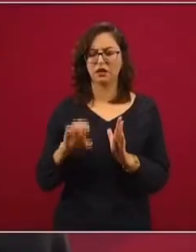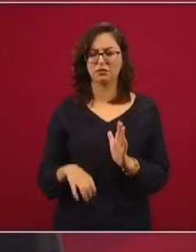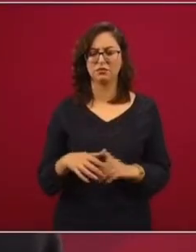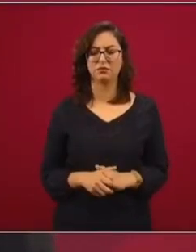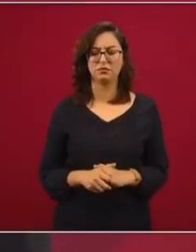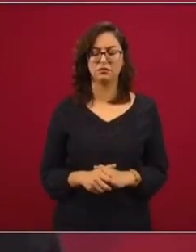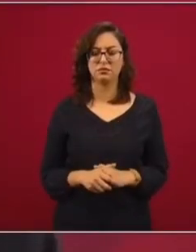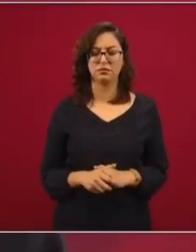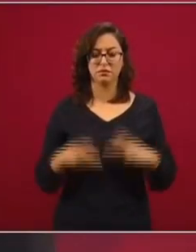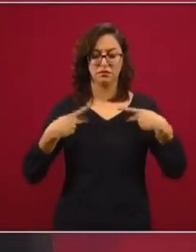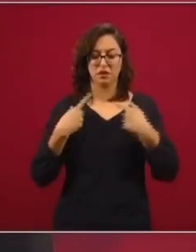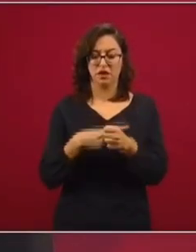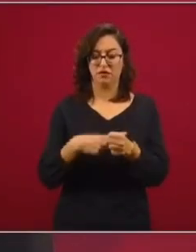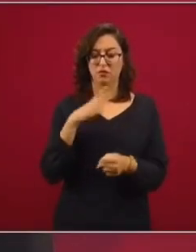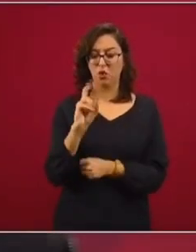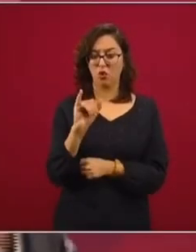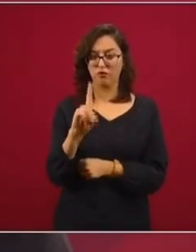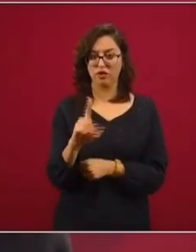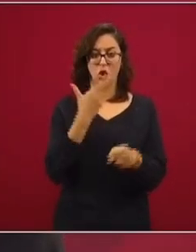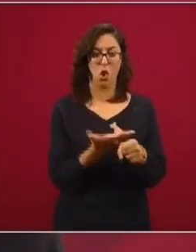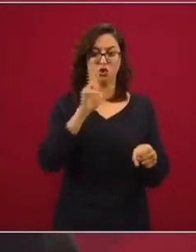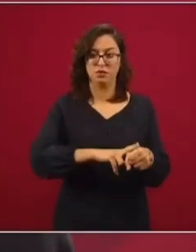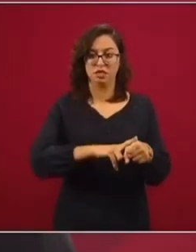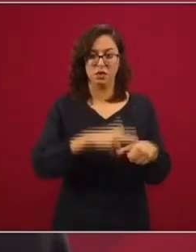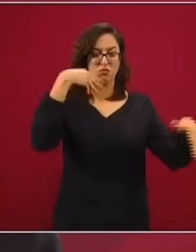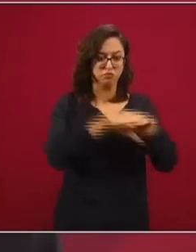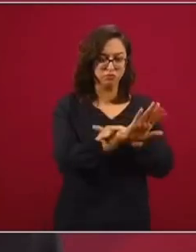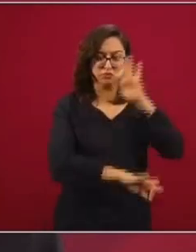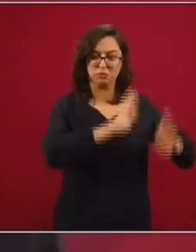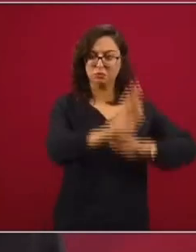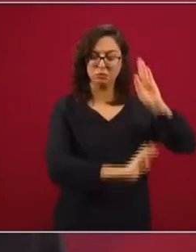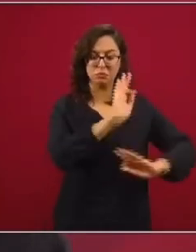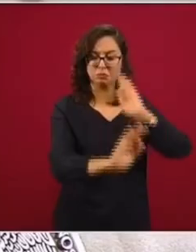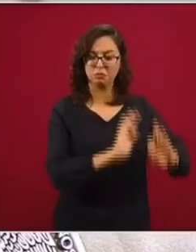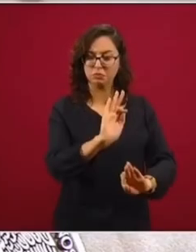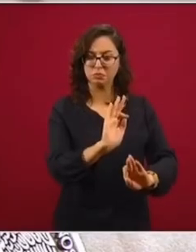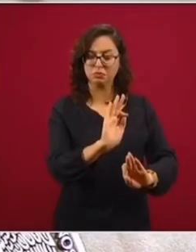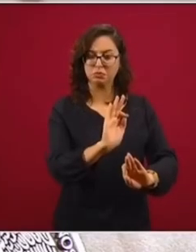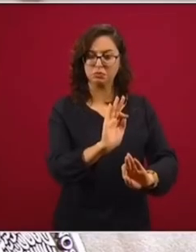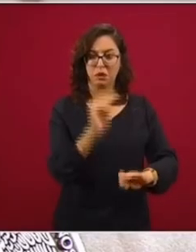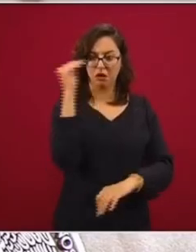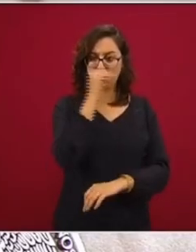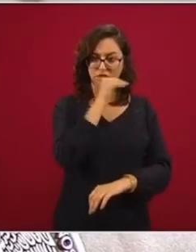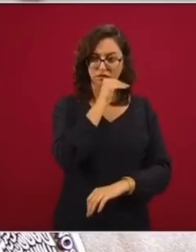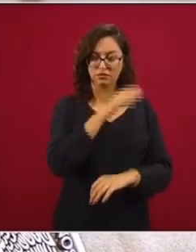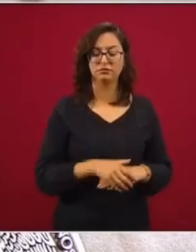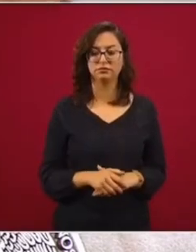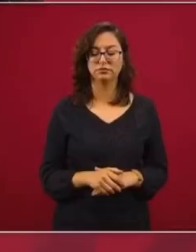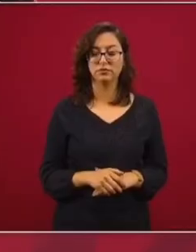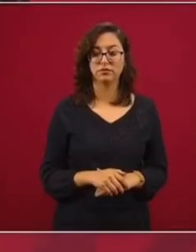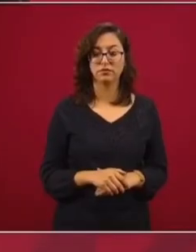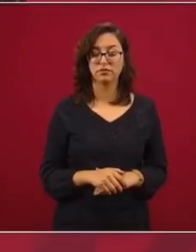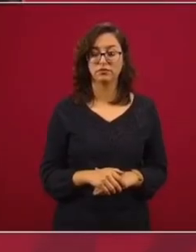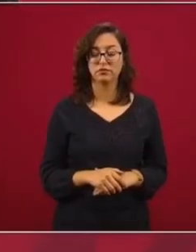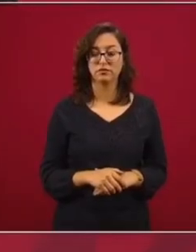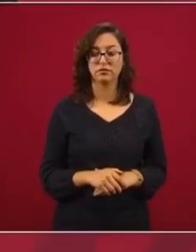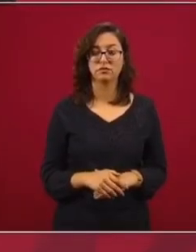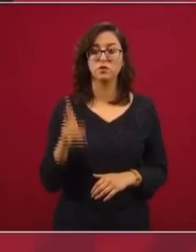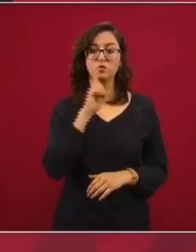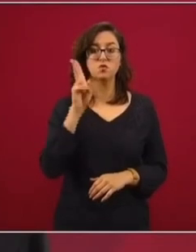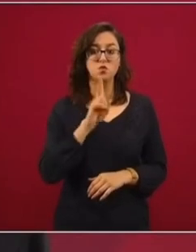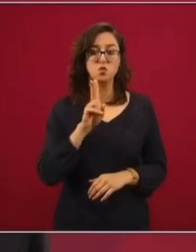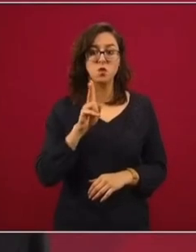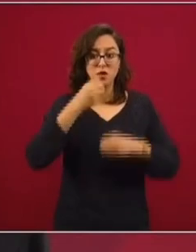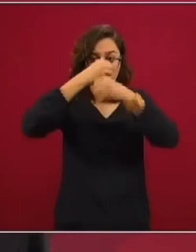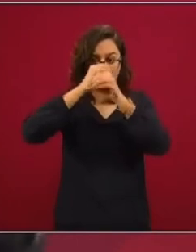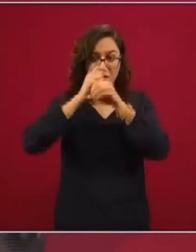hombres, todos los enfermos de COVID van a hospitales, reciben tratamiento y es gratuito. Todas las pruebas que